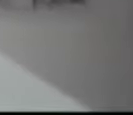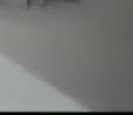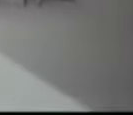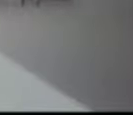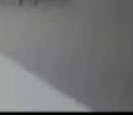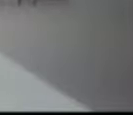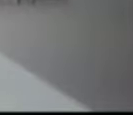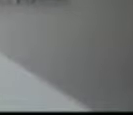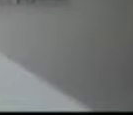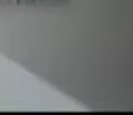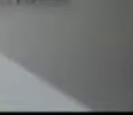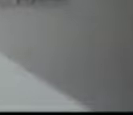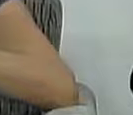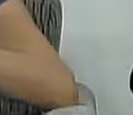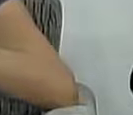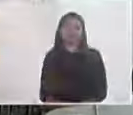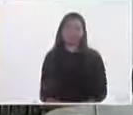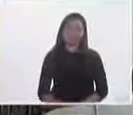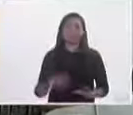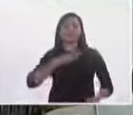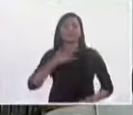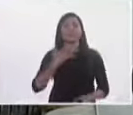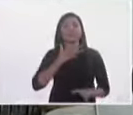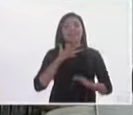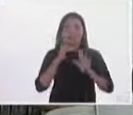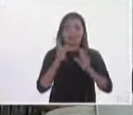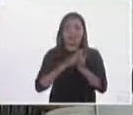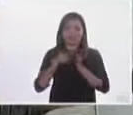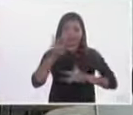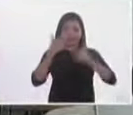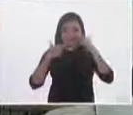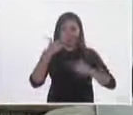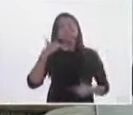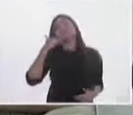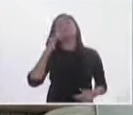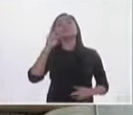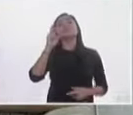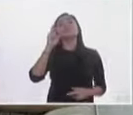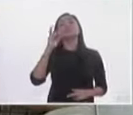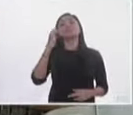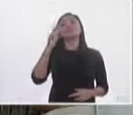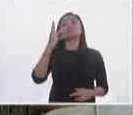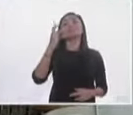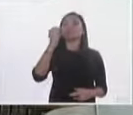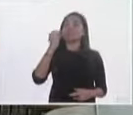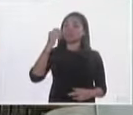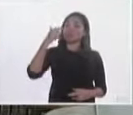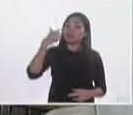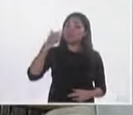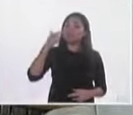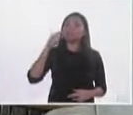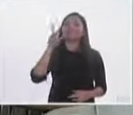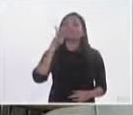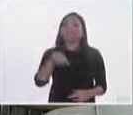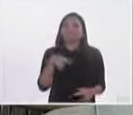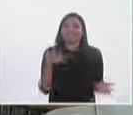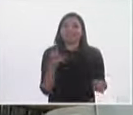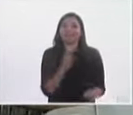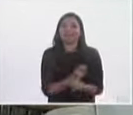C7 Democracia Bueno, ya estamos de regreso 3030-5307 difícil